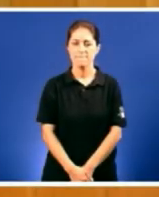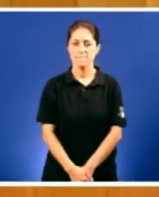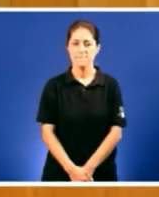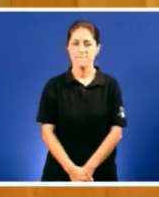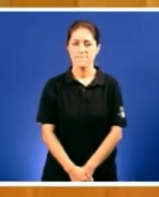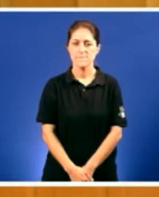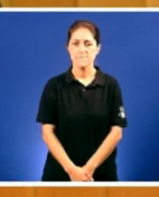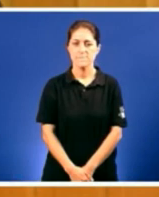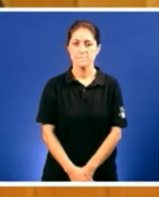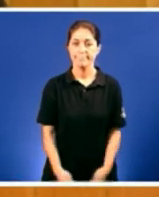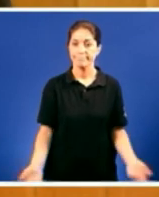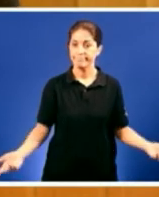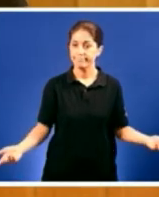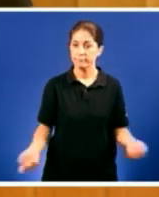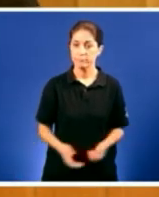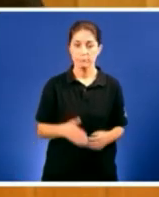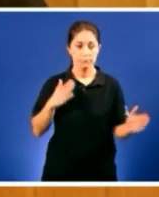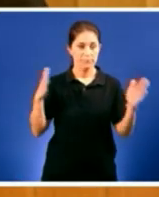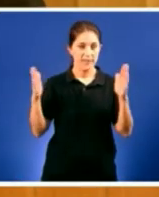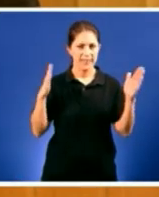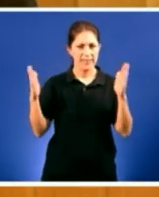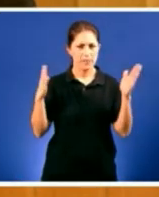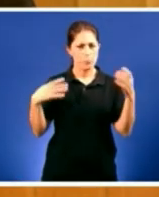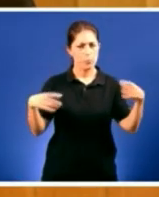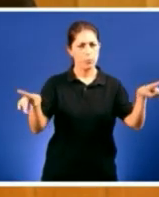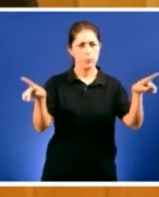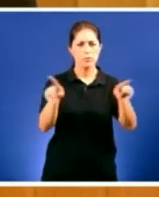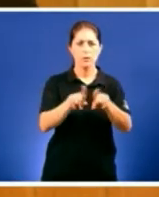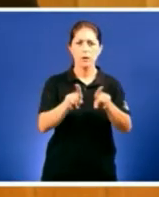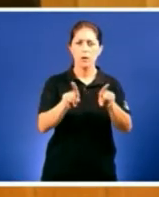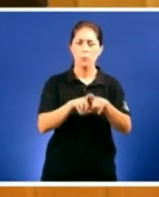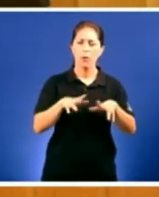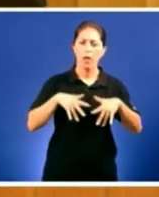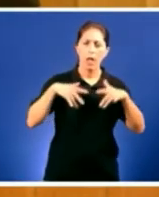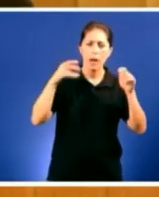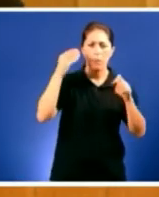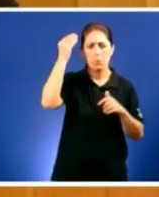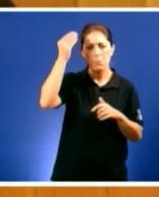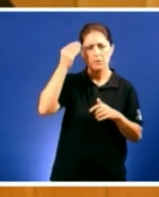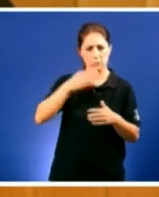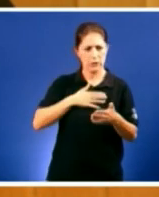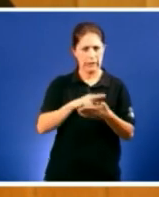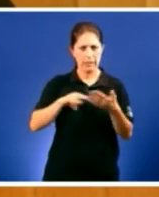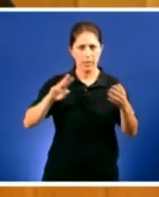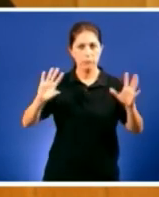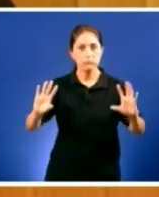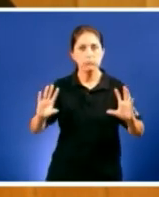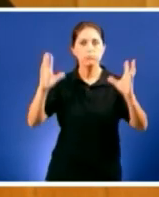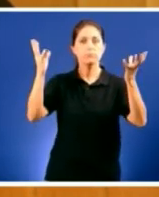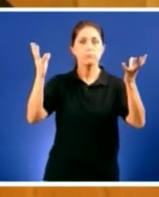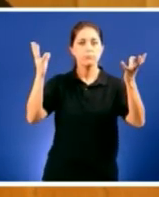A chegados os tempos de Erguere a alma e o pensamento de Galicia e sobre